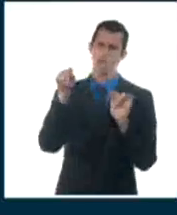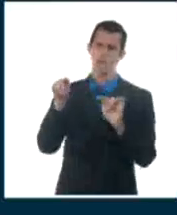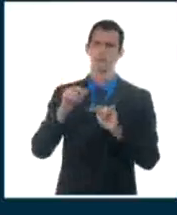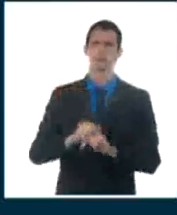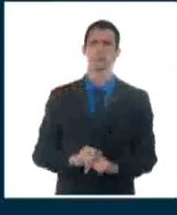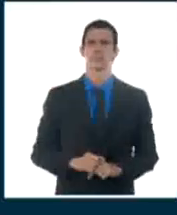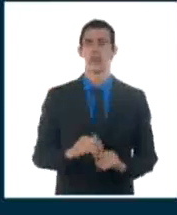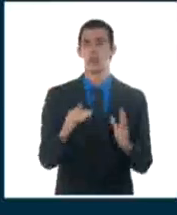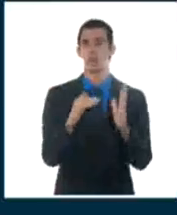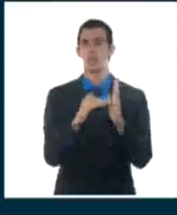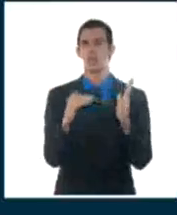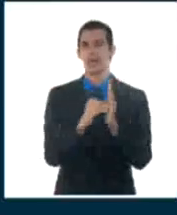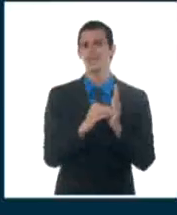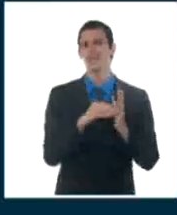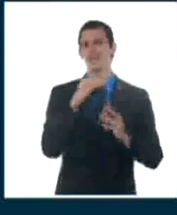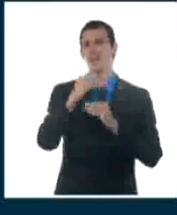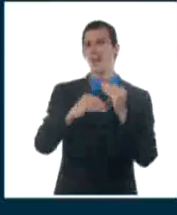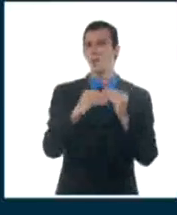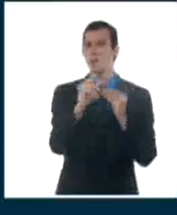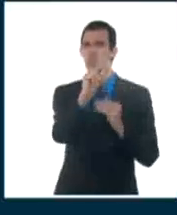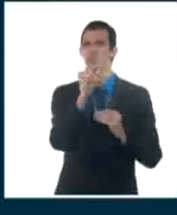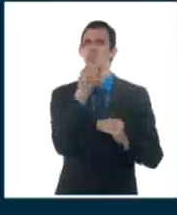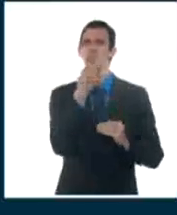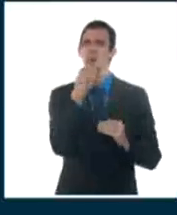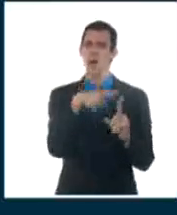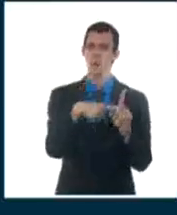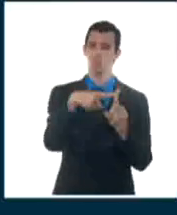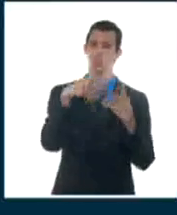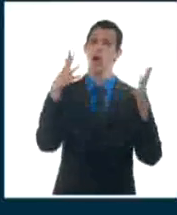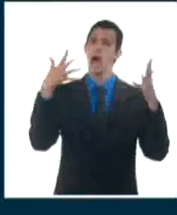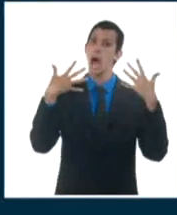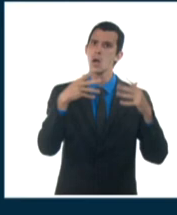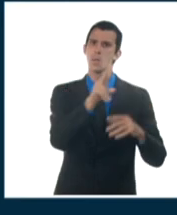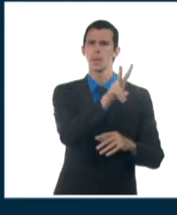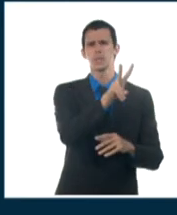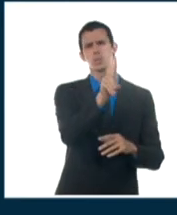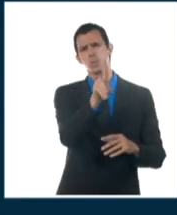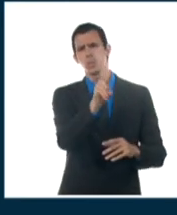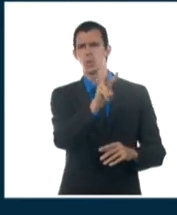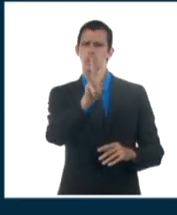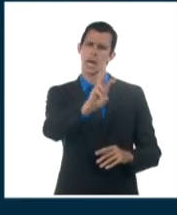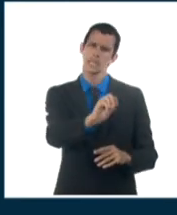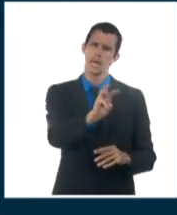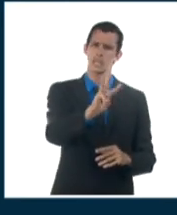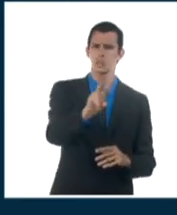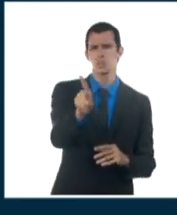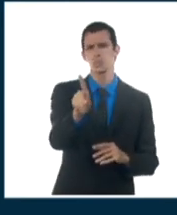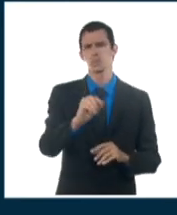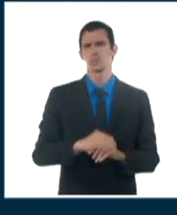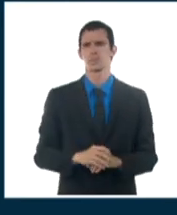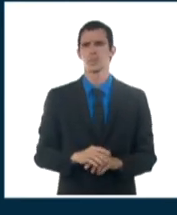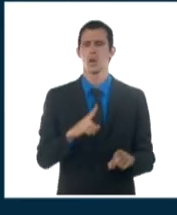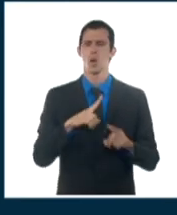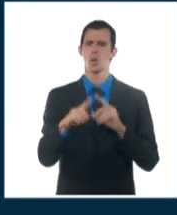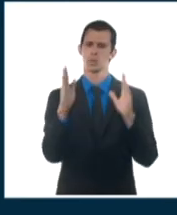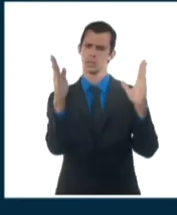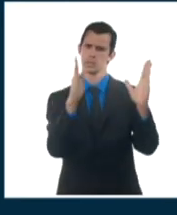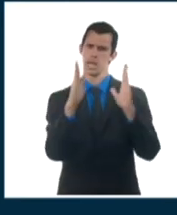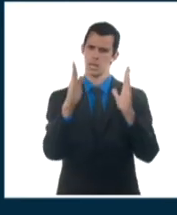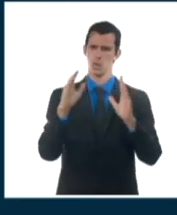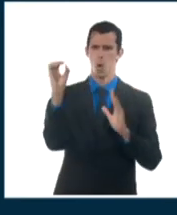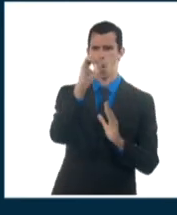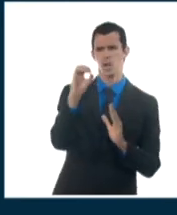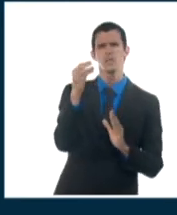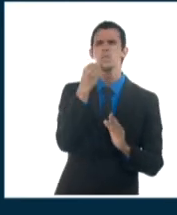por encima de los 30, 31 grados, pueden llegar a ser superiores en zonas del interior de estas regiones y también en localidades de la parte oriental del país, donde